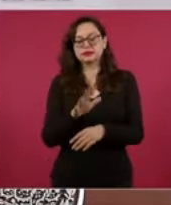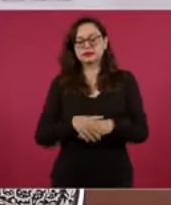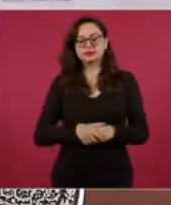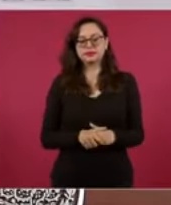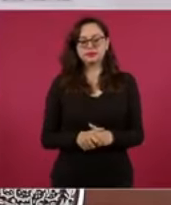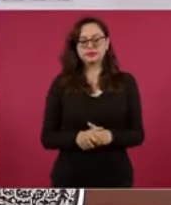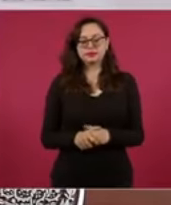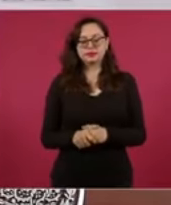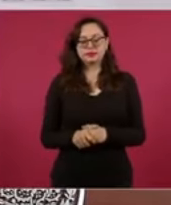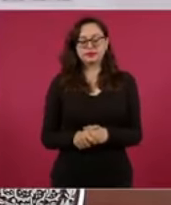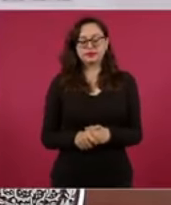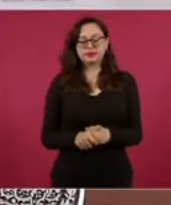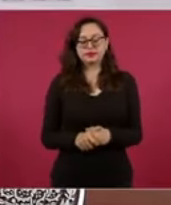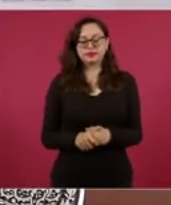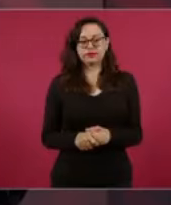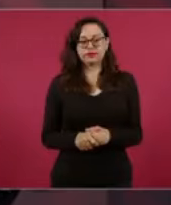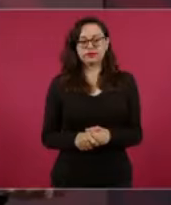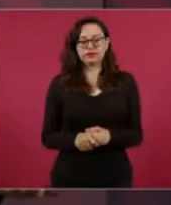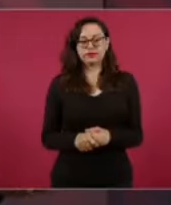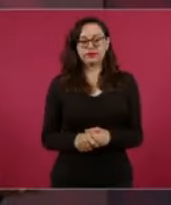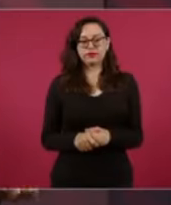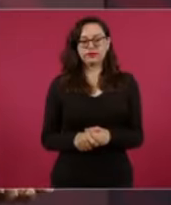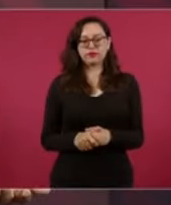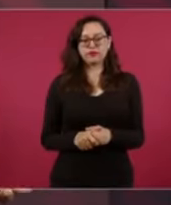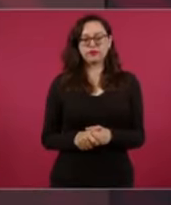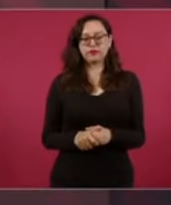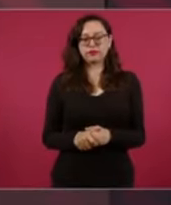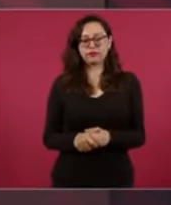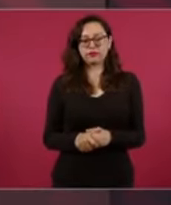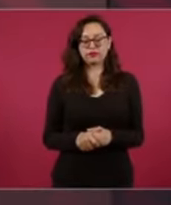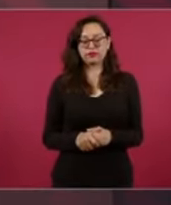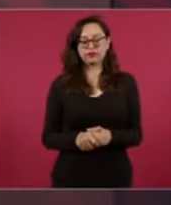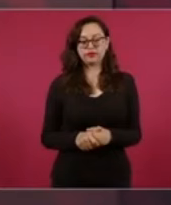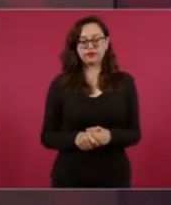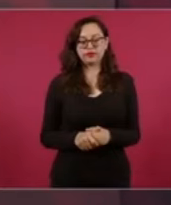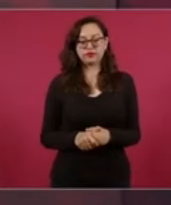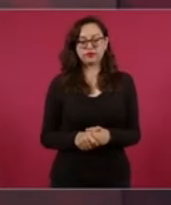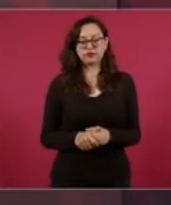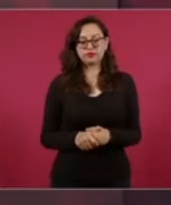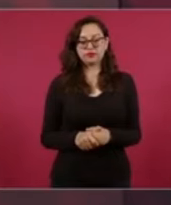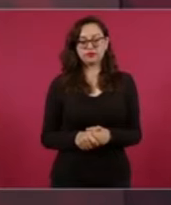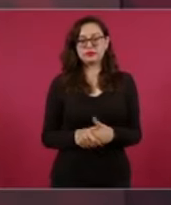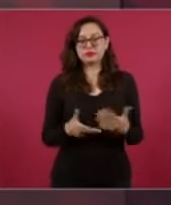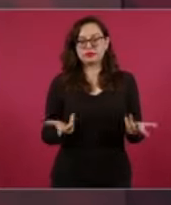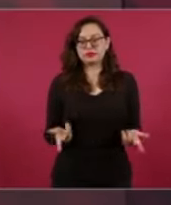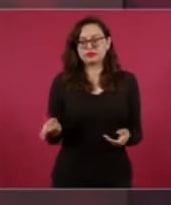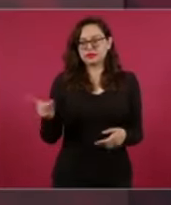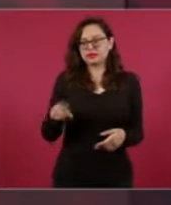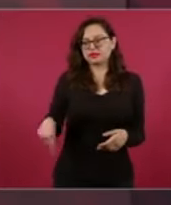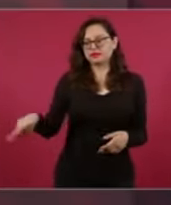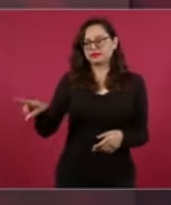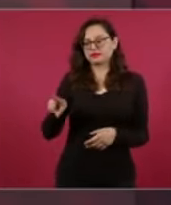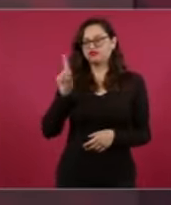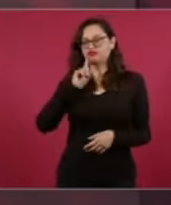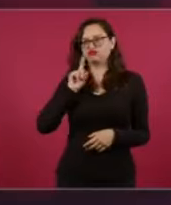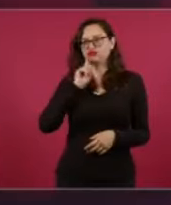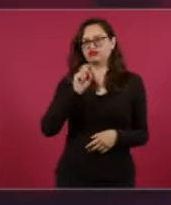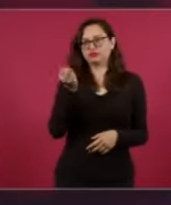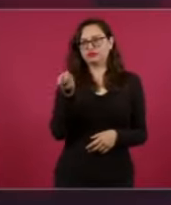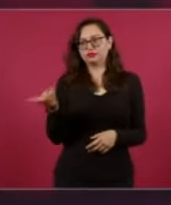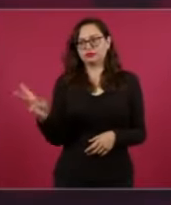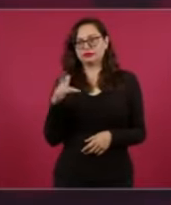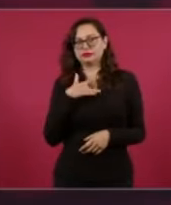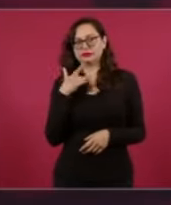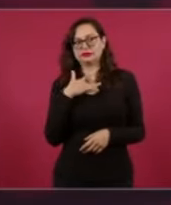Y lo que planteaban es, bueno, ya van a terminar y ahora, no, pues